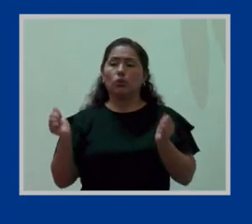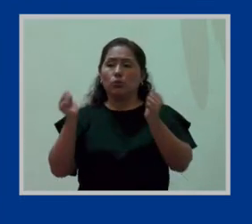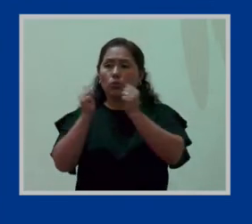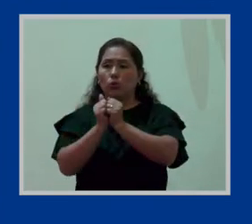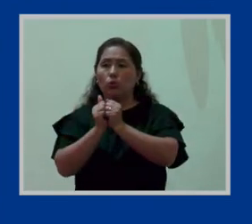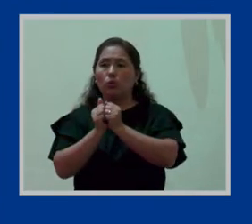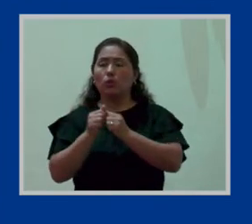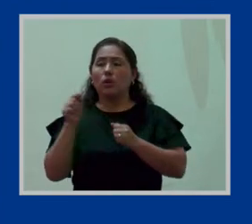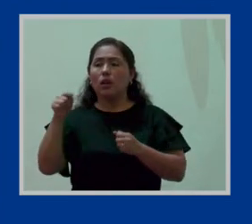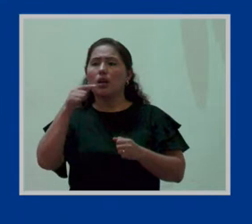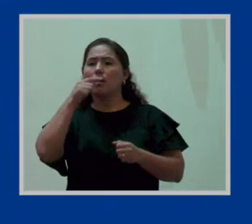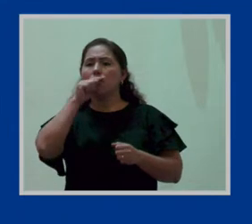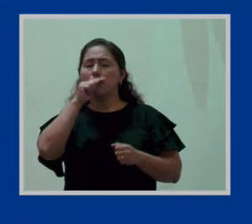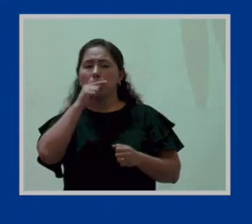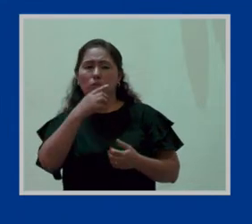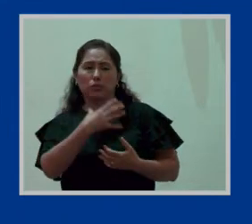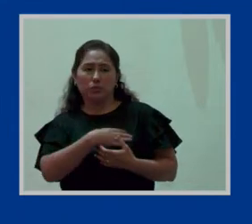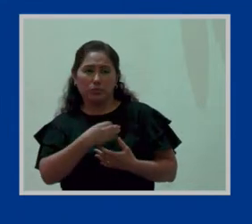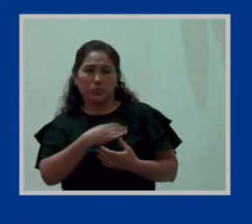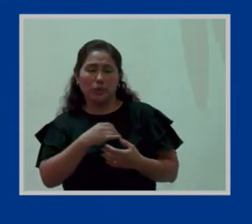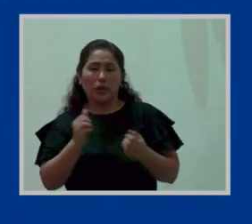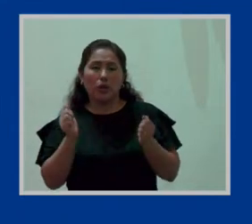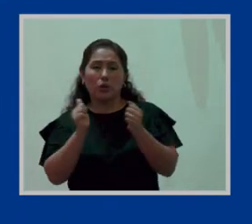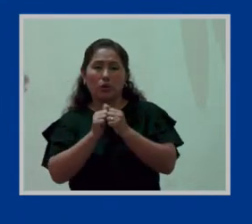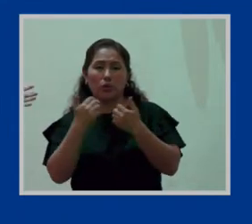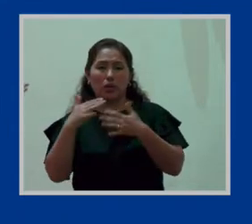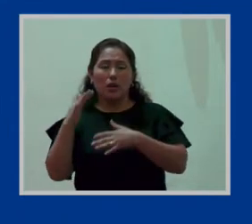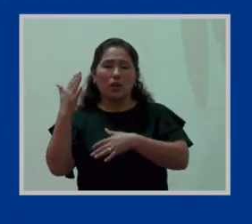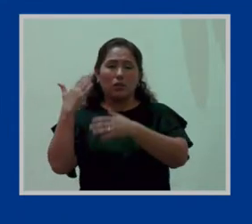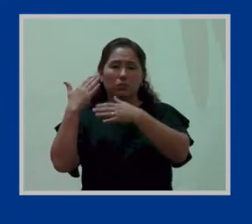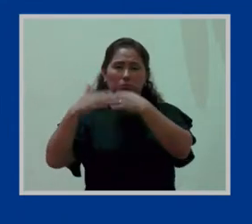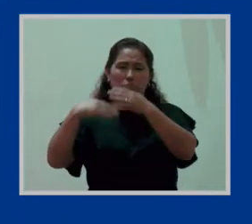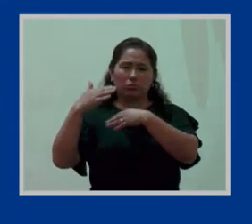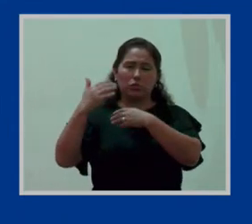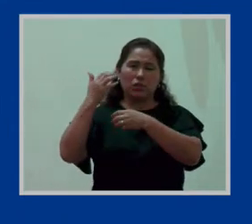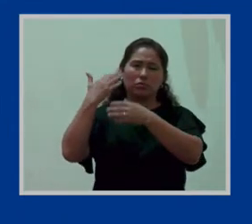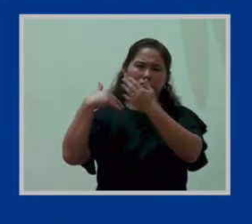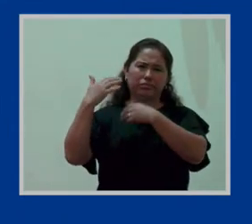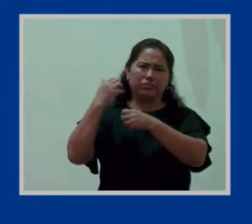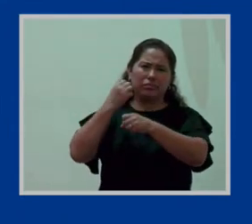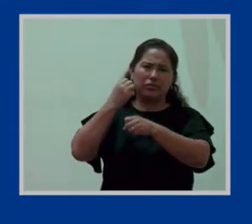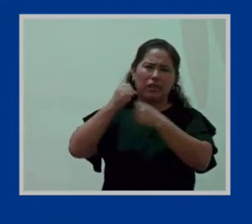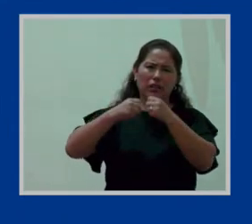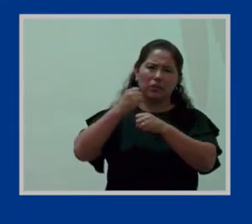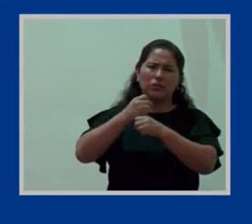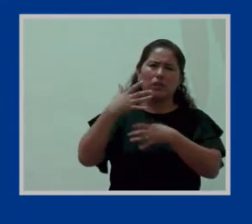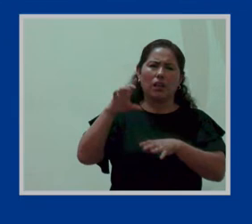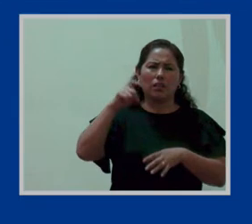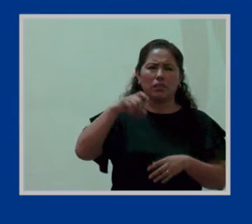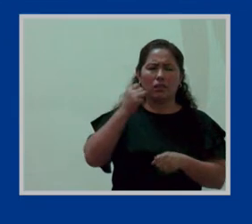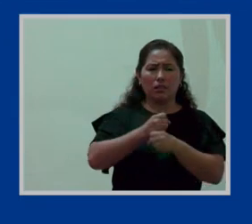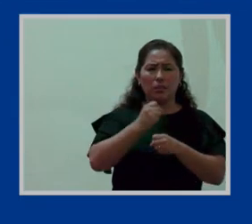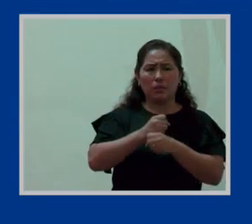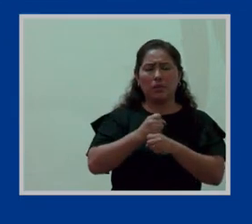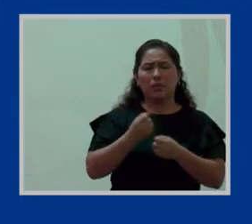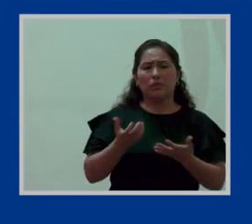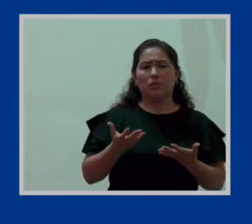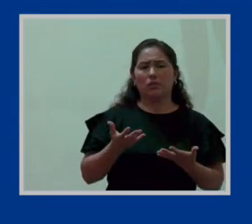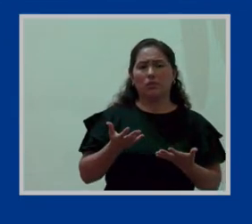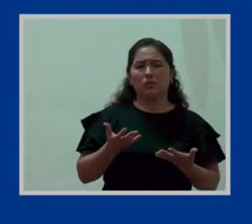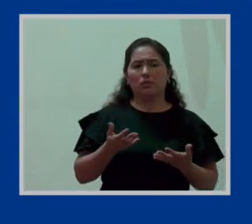de que las señoras ya desde hace muchos años lo vienen haciendo por necesidad de trabajo. O sea,